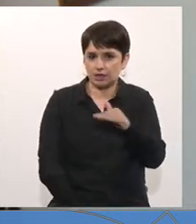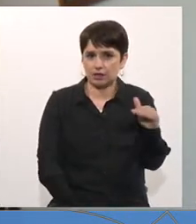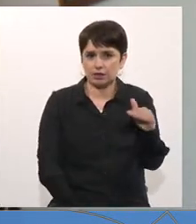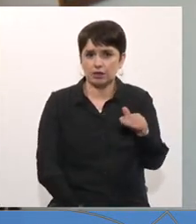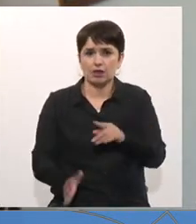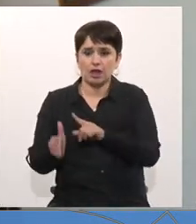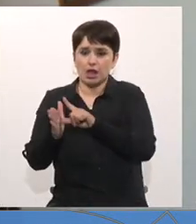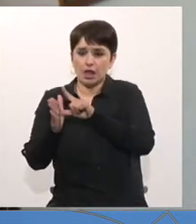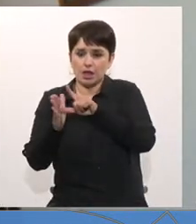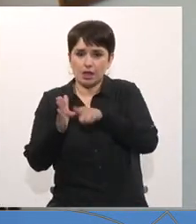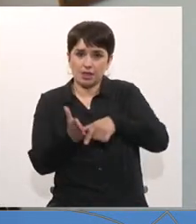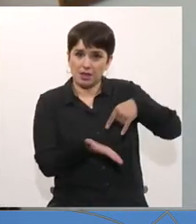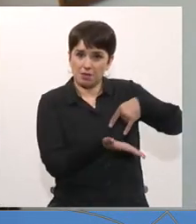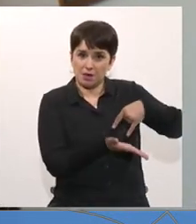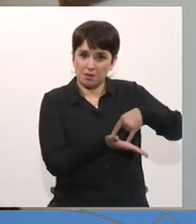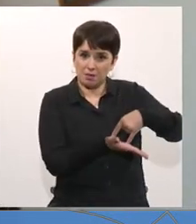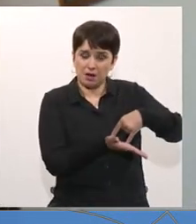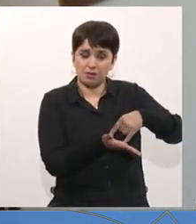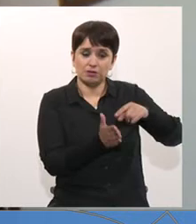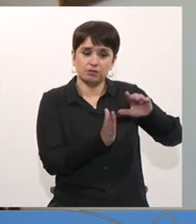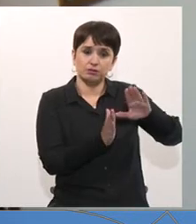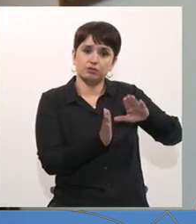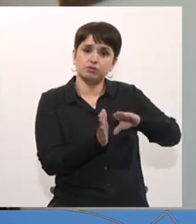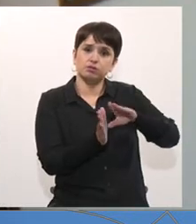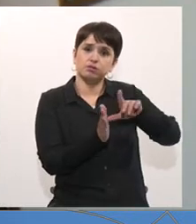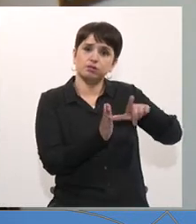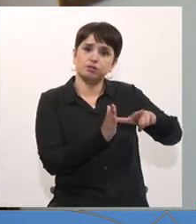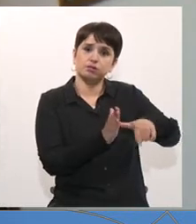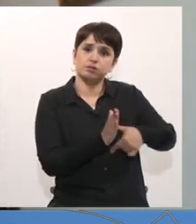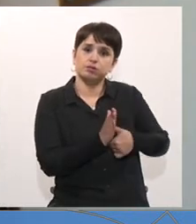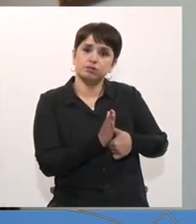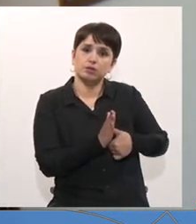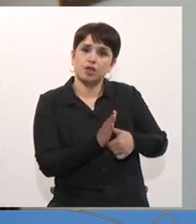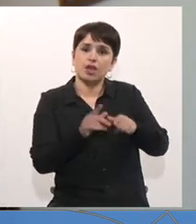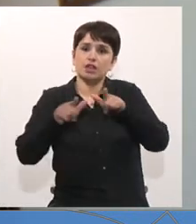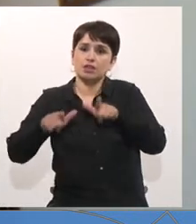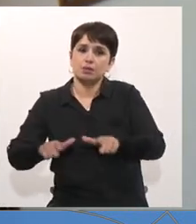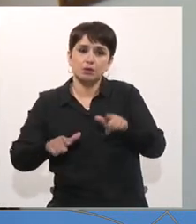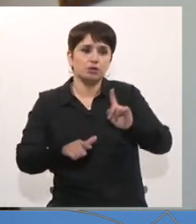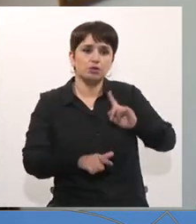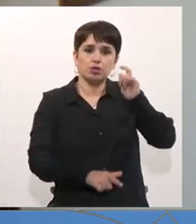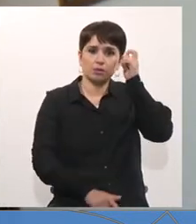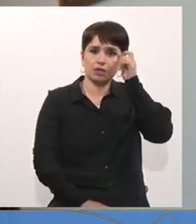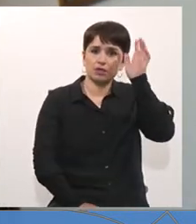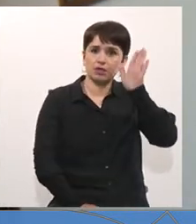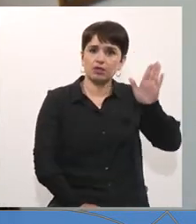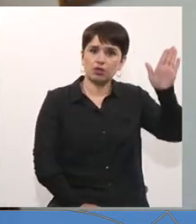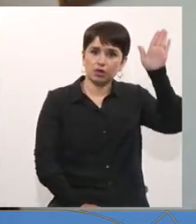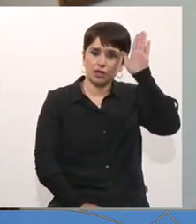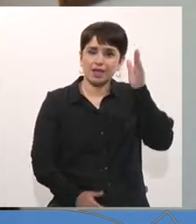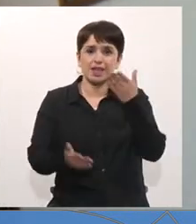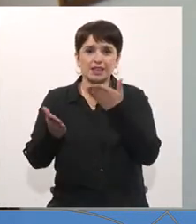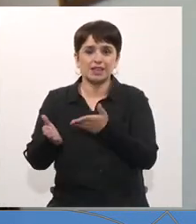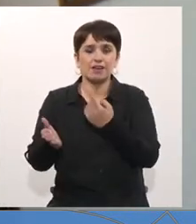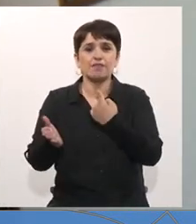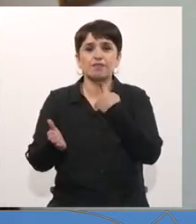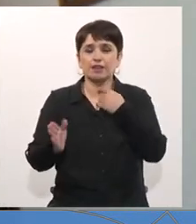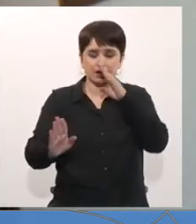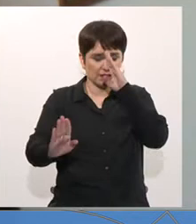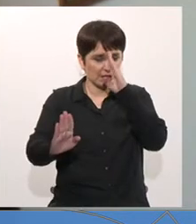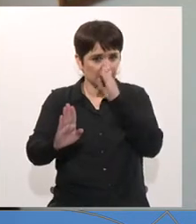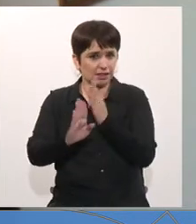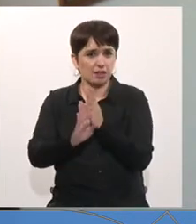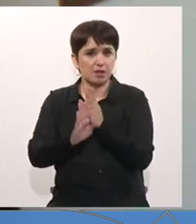demora del Parlamento en implementar esta legislación no es una cuestión teórica, es una cuestión que está afectando directamente a miles